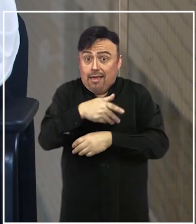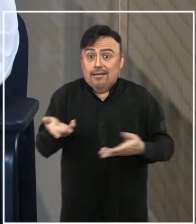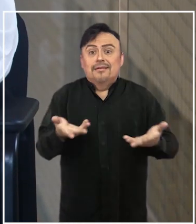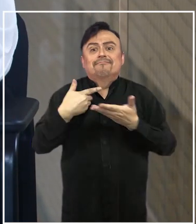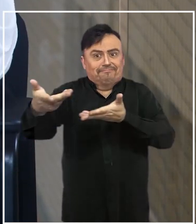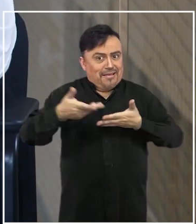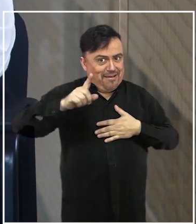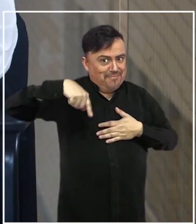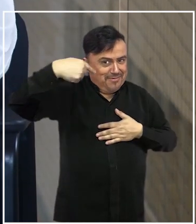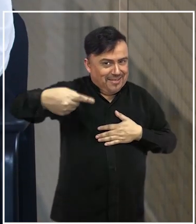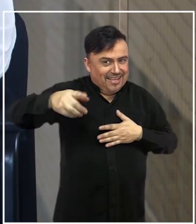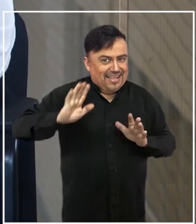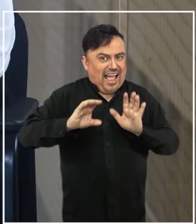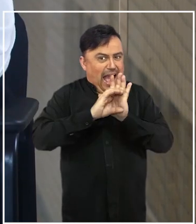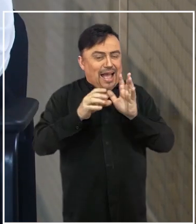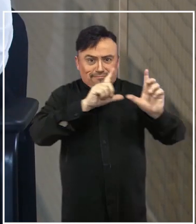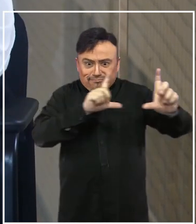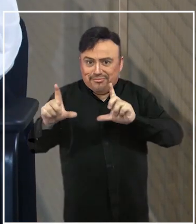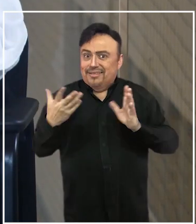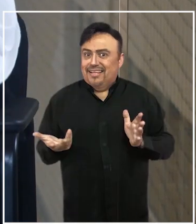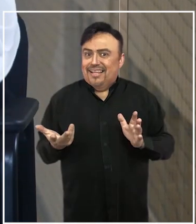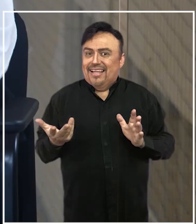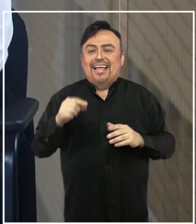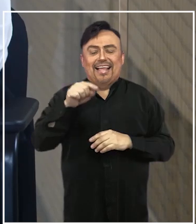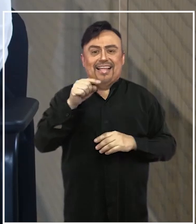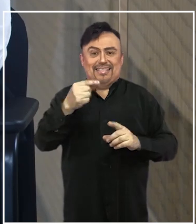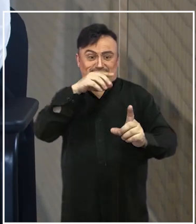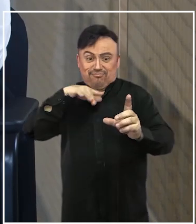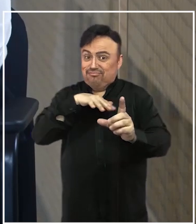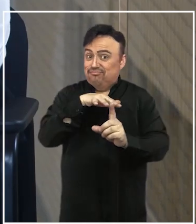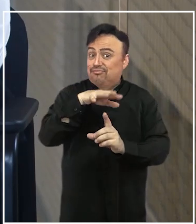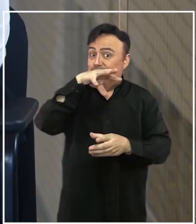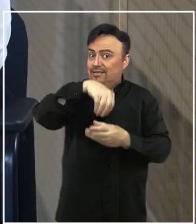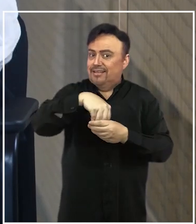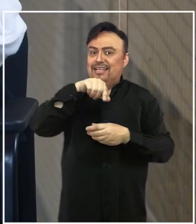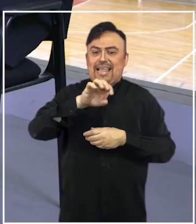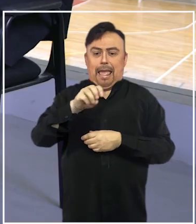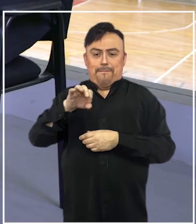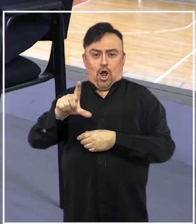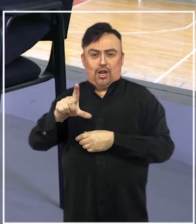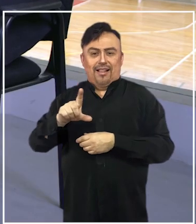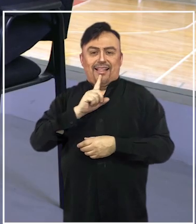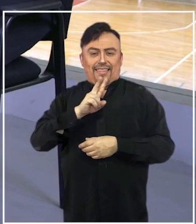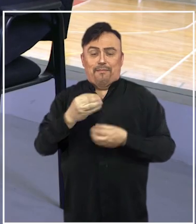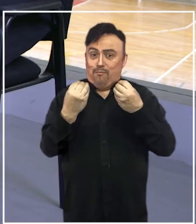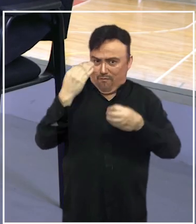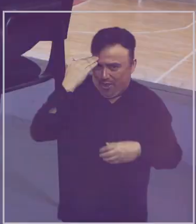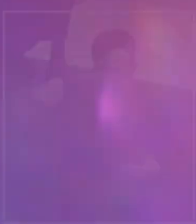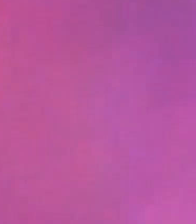invitados a ver los próximos capítulos de Incluencers a través de Emol TV. Muy buenos días.